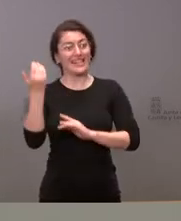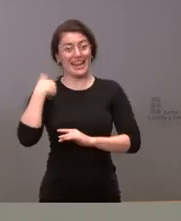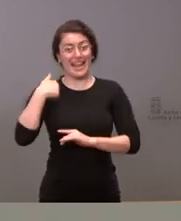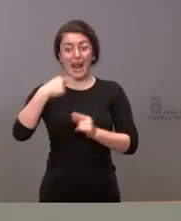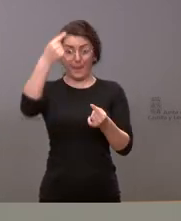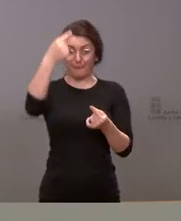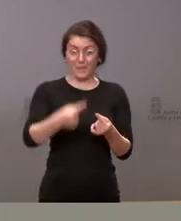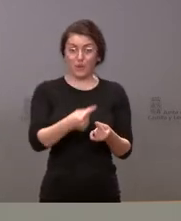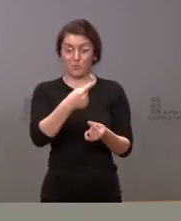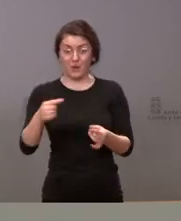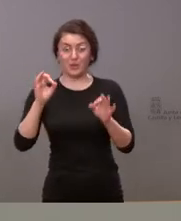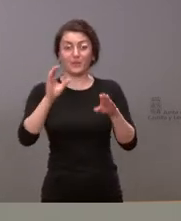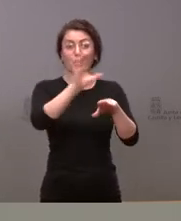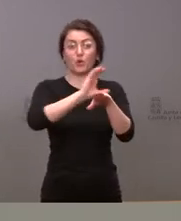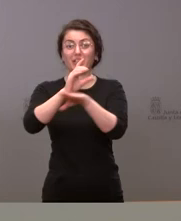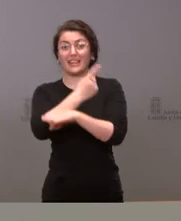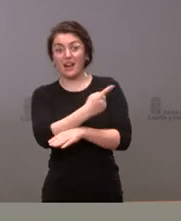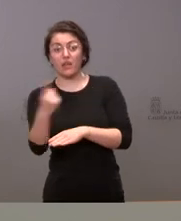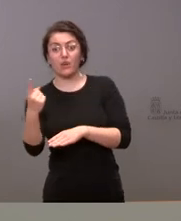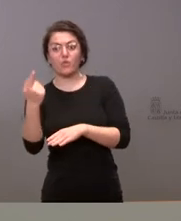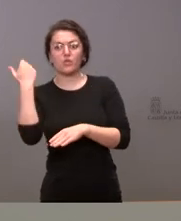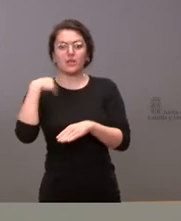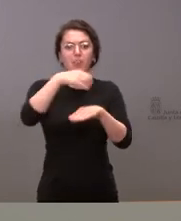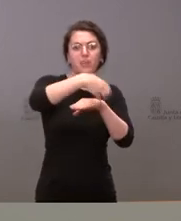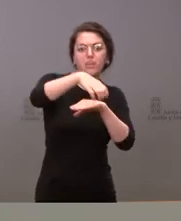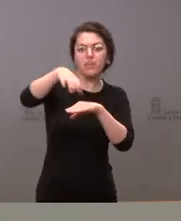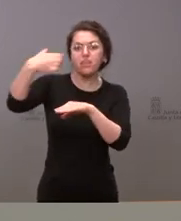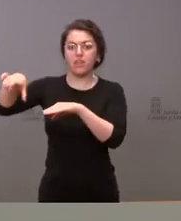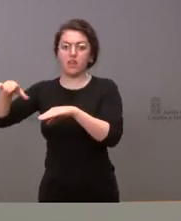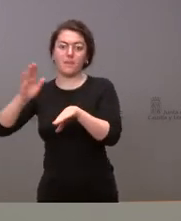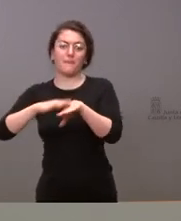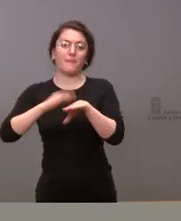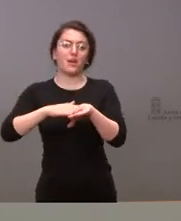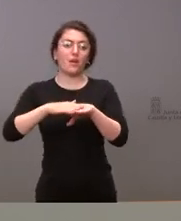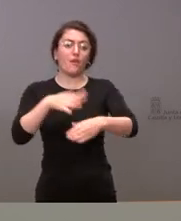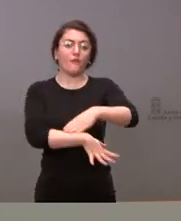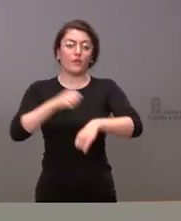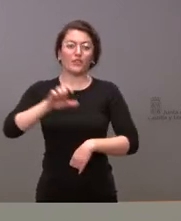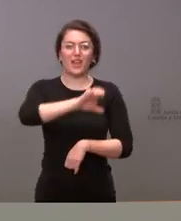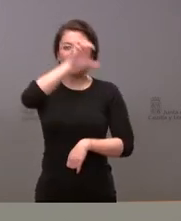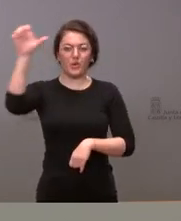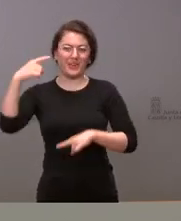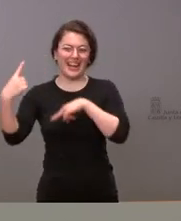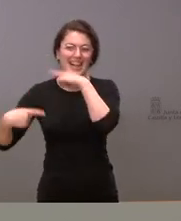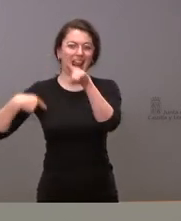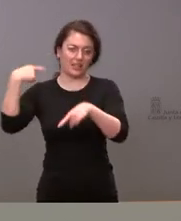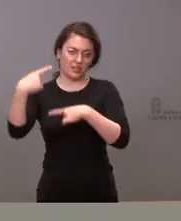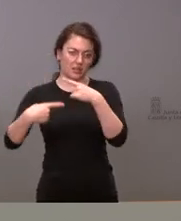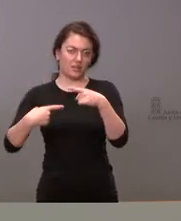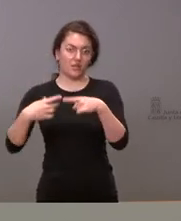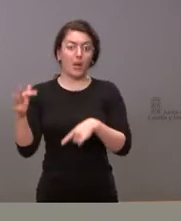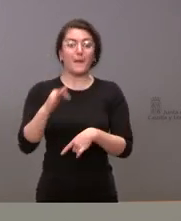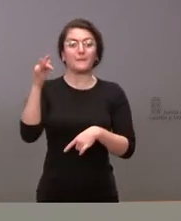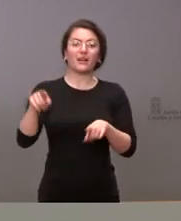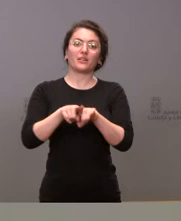presupuestos de las consejerías los recursos relativos a los fondos de la Unión Europea Next Generation y al mecanismo de recuperación y resiliencia